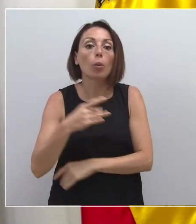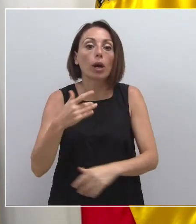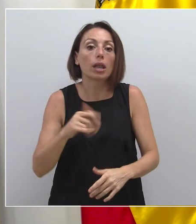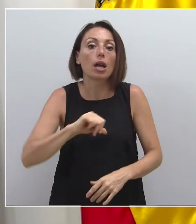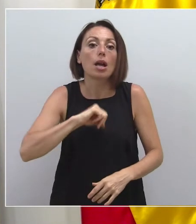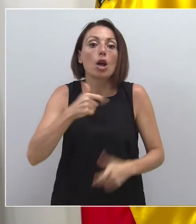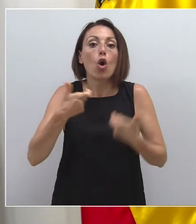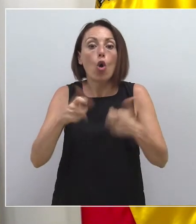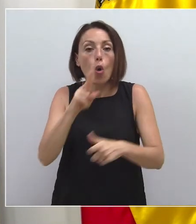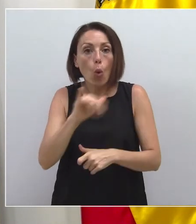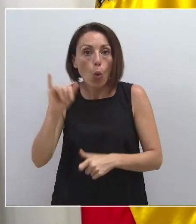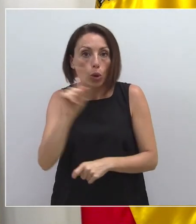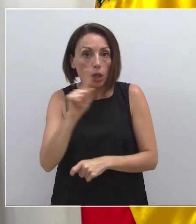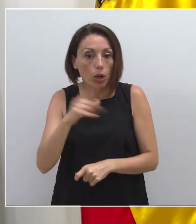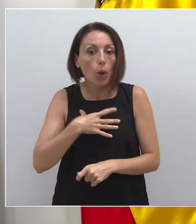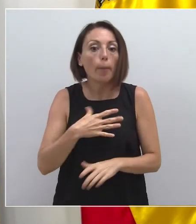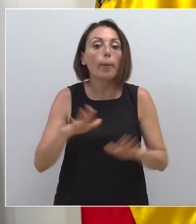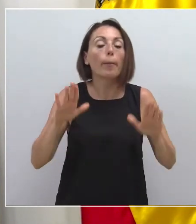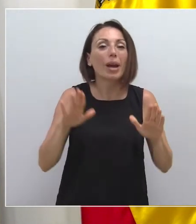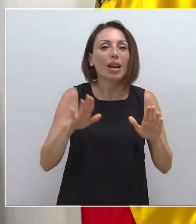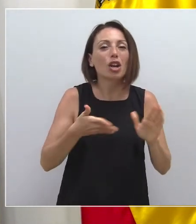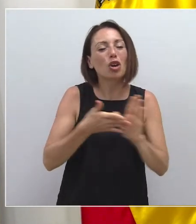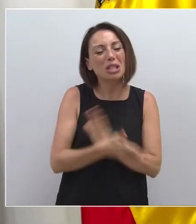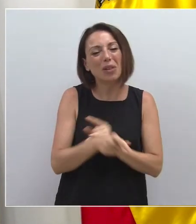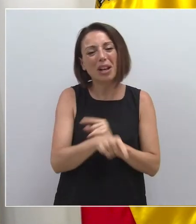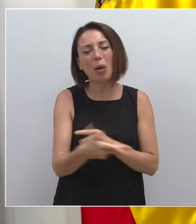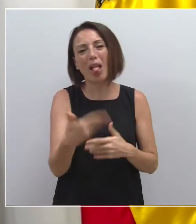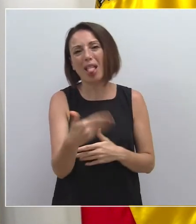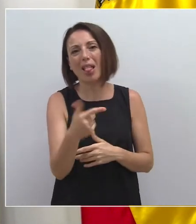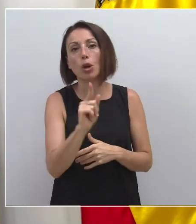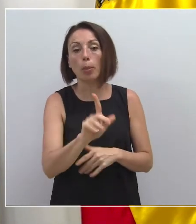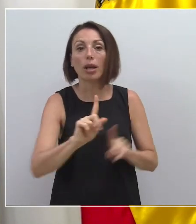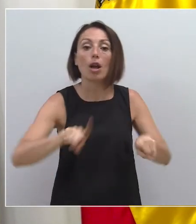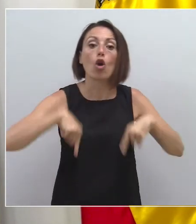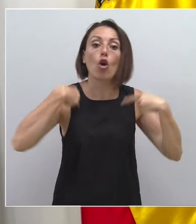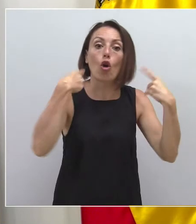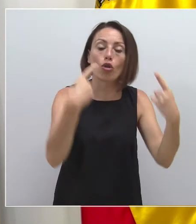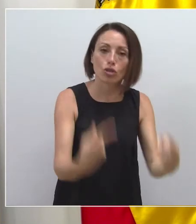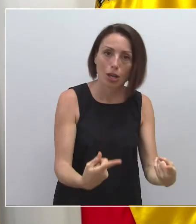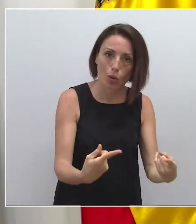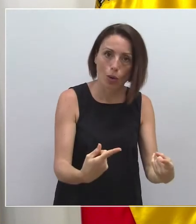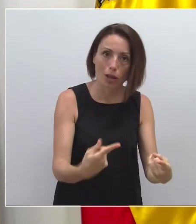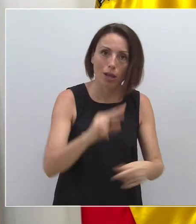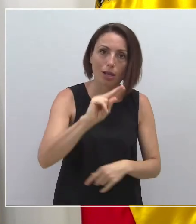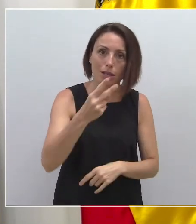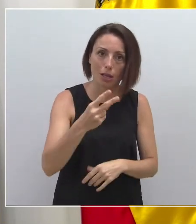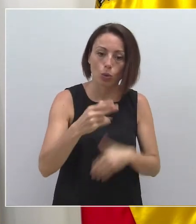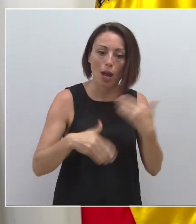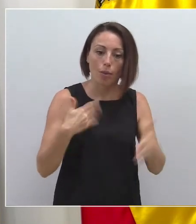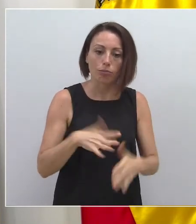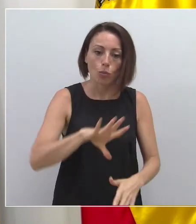en UCI, no debemos nunca de menos valorar las secuelas que pueden quedar después de atravesar un proceso